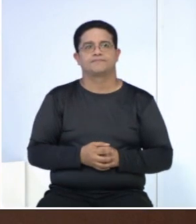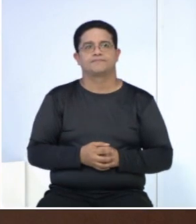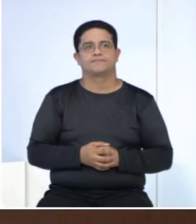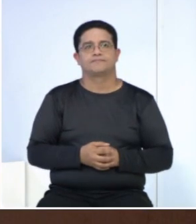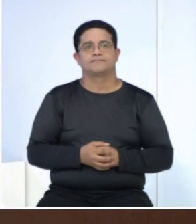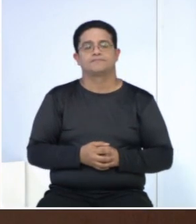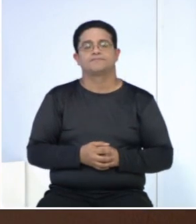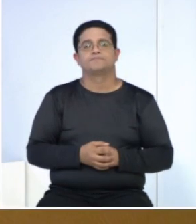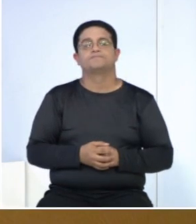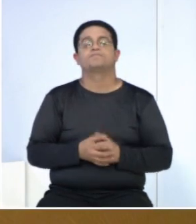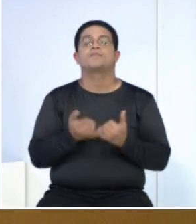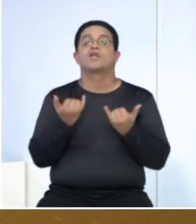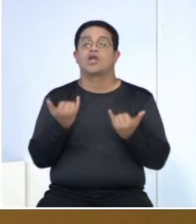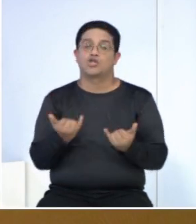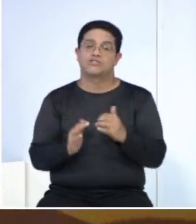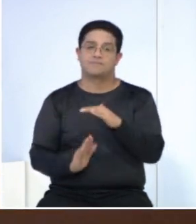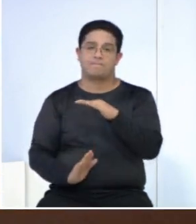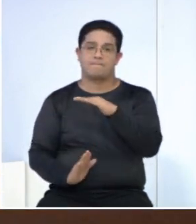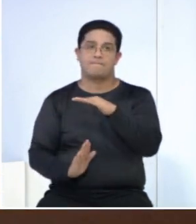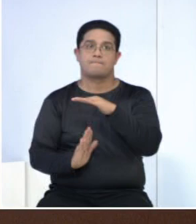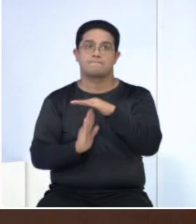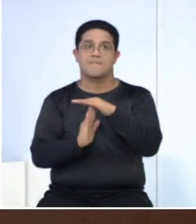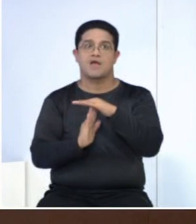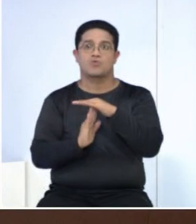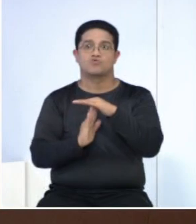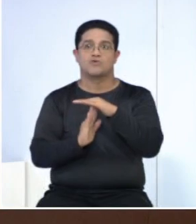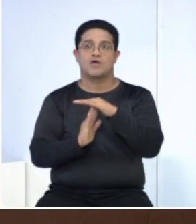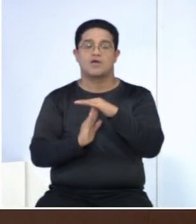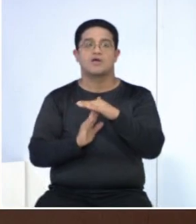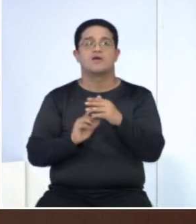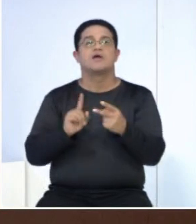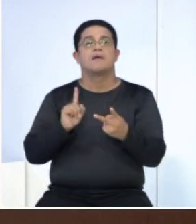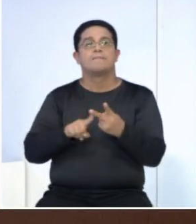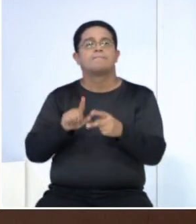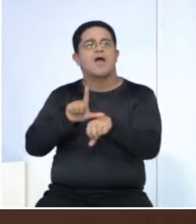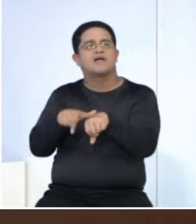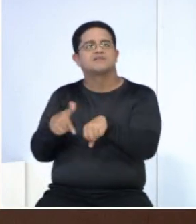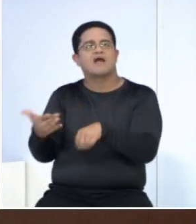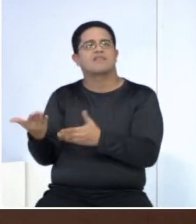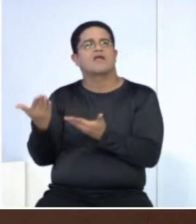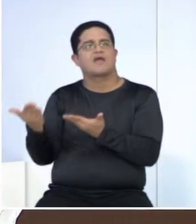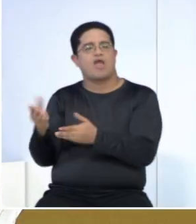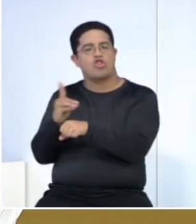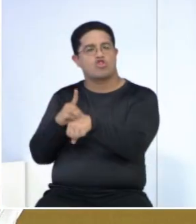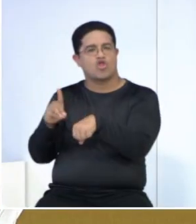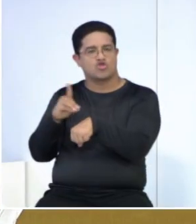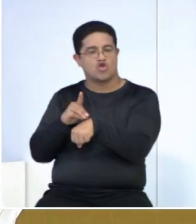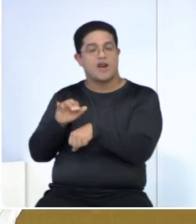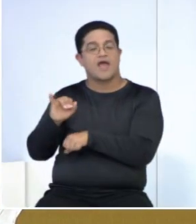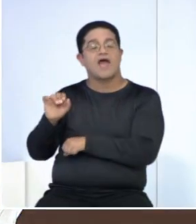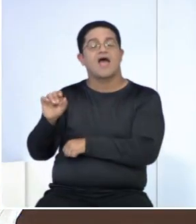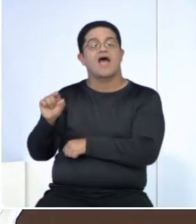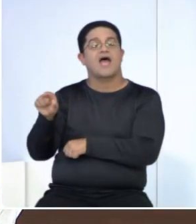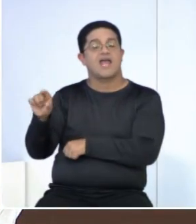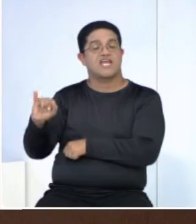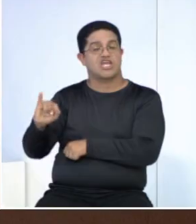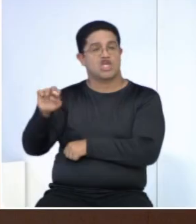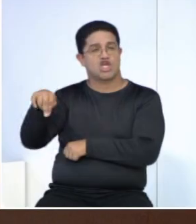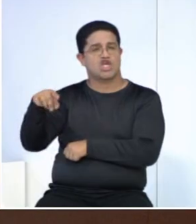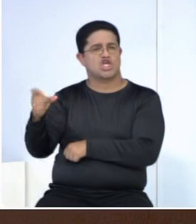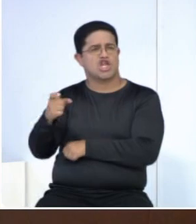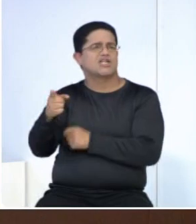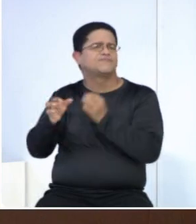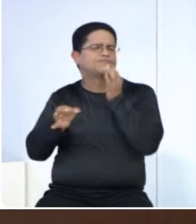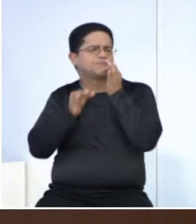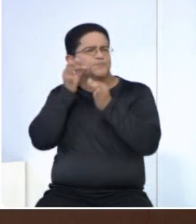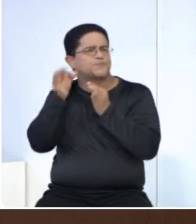De esta manera nos corresponde realizar la primera pausa. Regreso a la doctora Ingrid Yerambi nos estará acompañando para hablar sobre